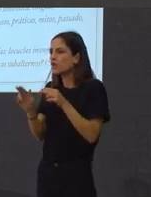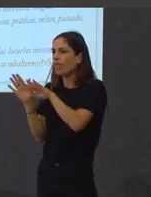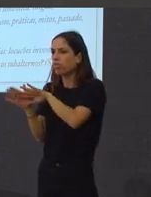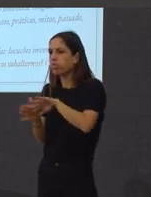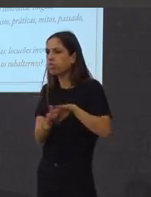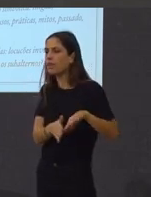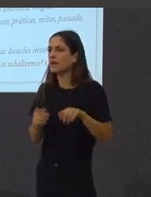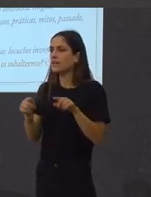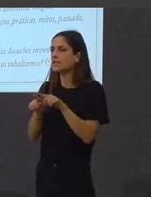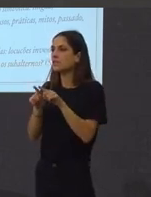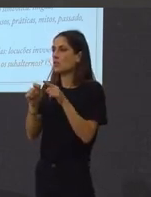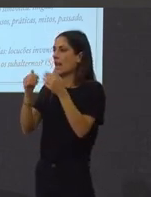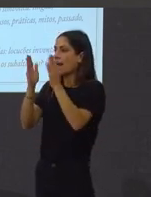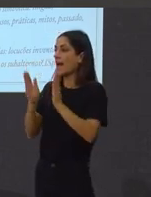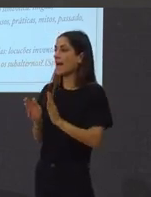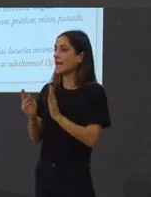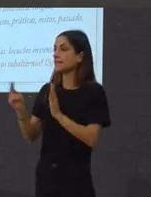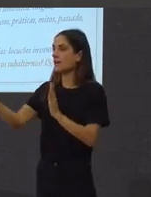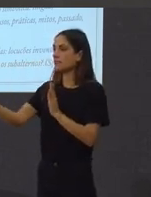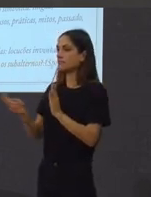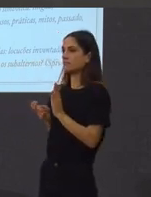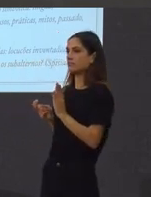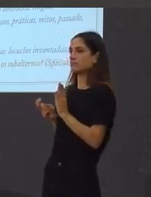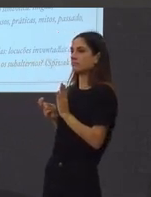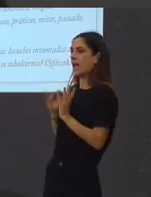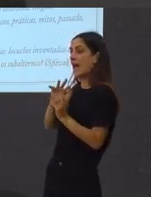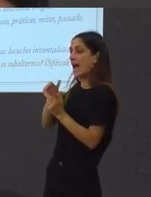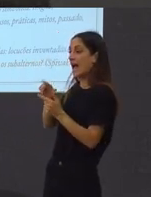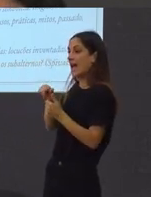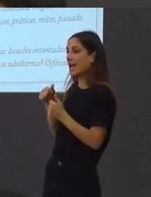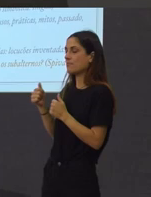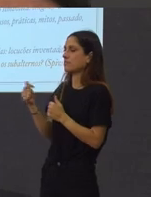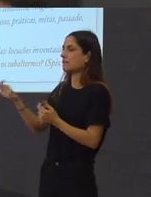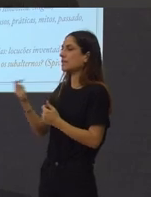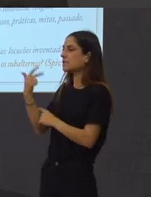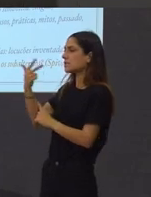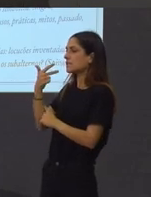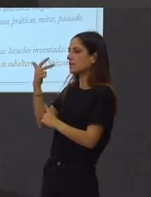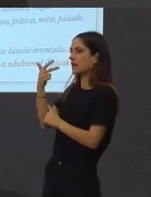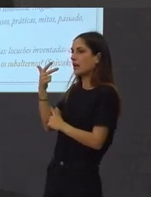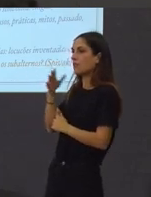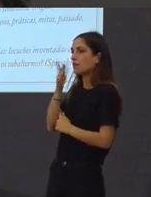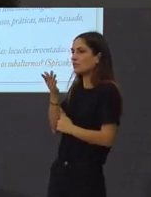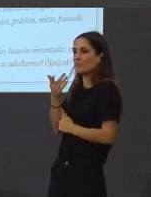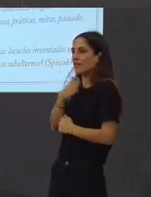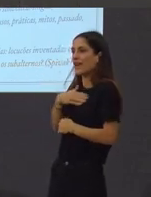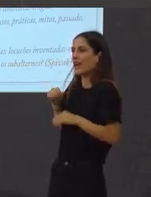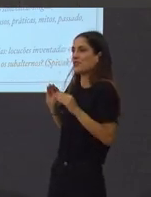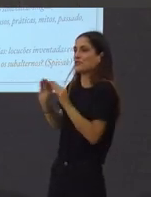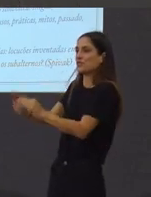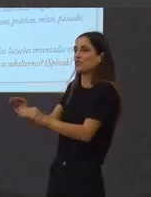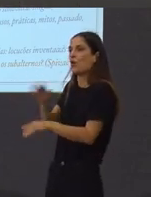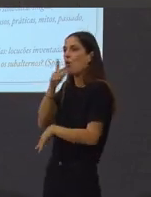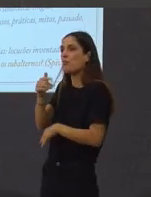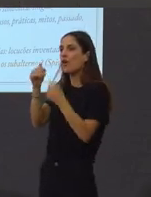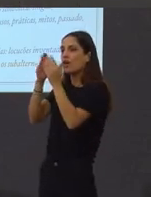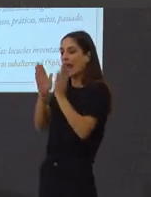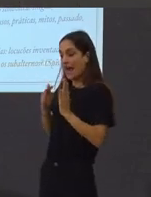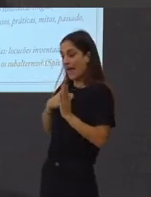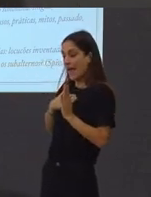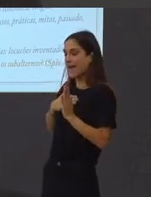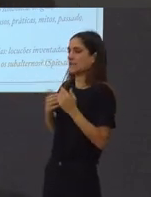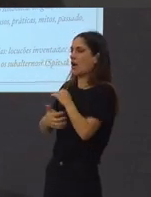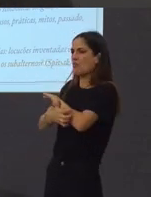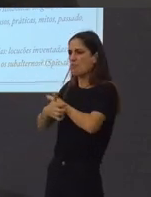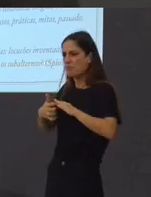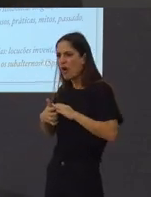que además reciben á súa casa as cámaras de cine de nodo, porque as cámaras de cine escolleron á súa casa por ser a máis pobre, cochambrosa e indígena que